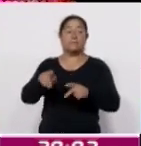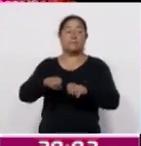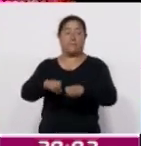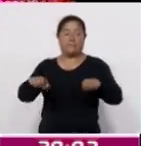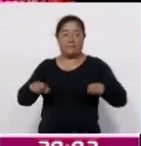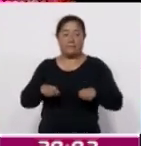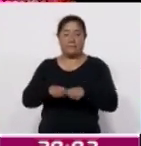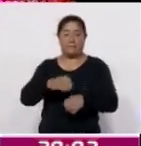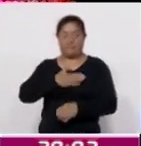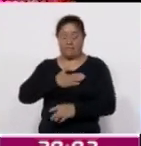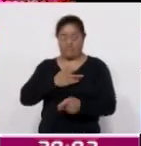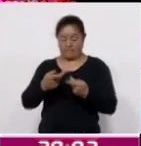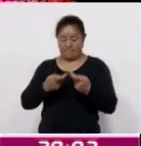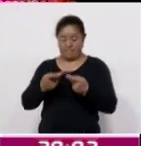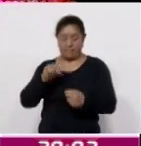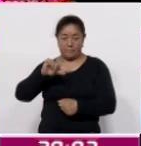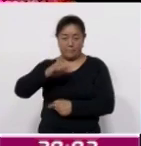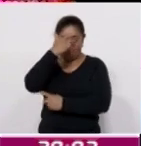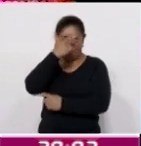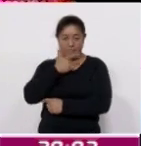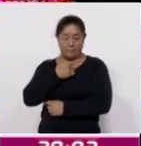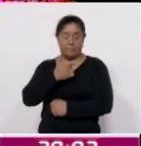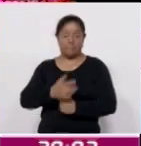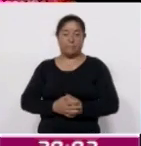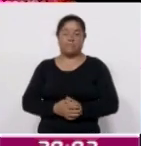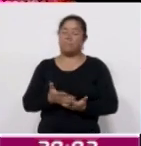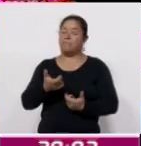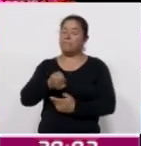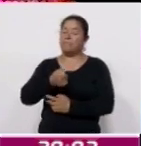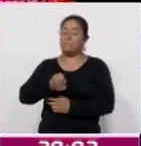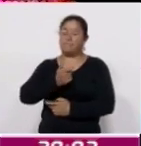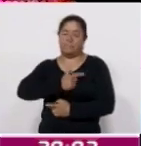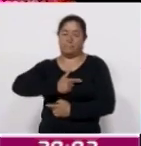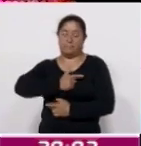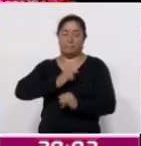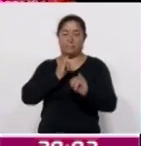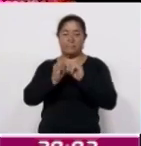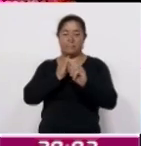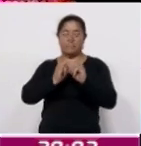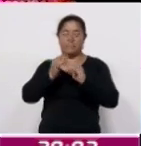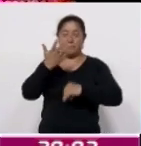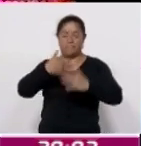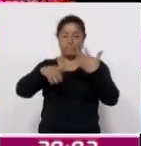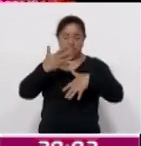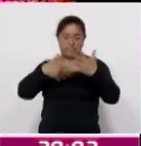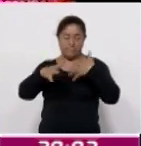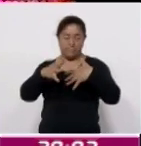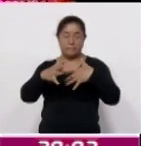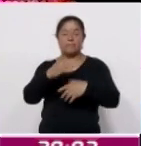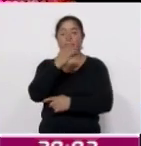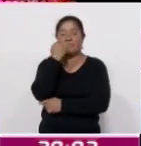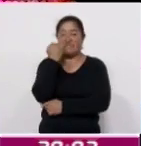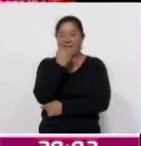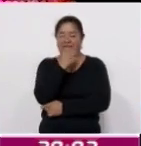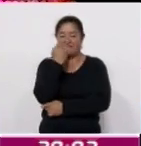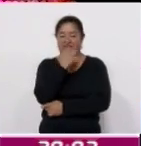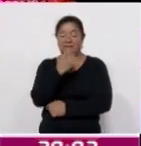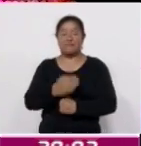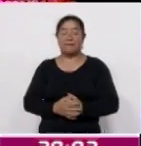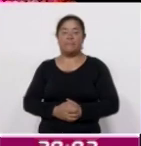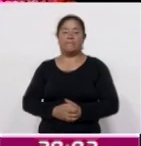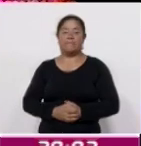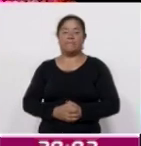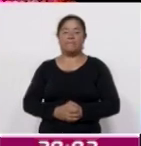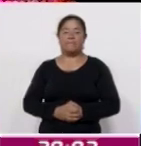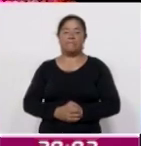preparado para usted en esta noche, pues saludo con gusto a nuestro intérprete de lengua de señas mexicana, Miroslava Amador.